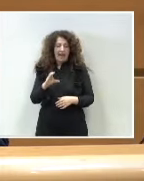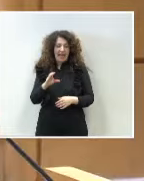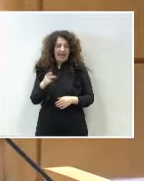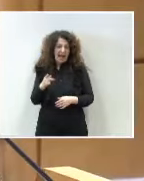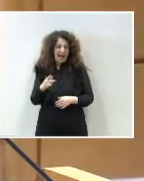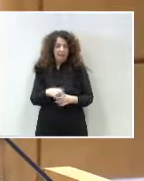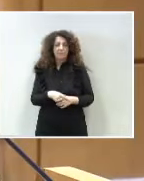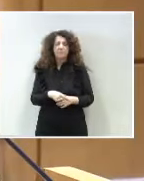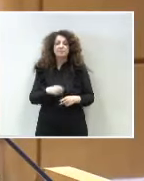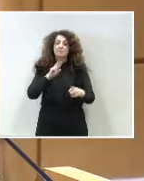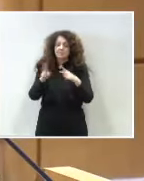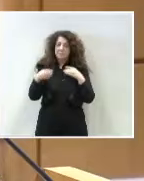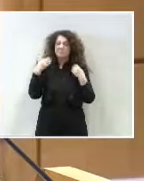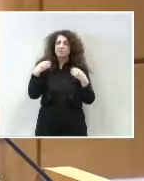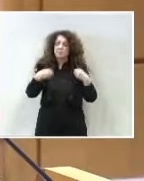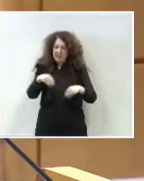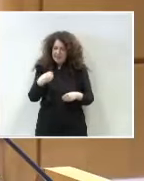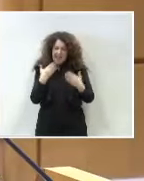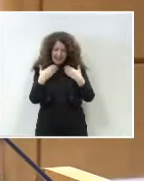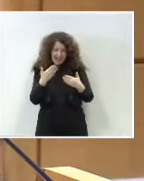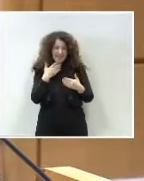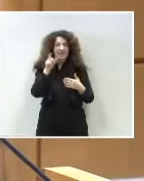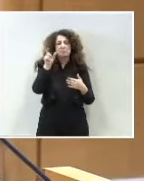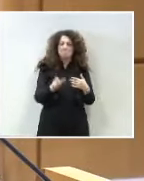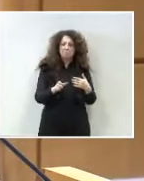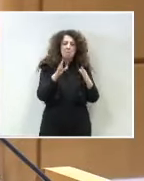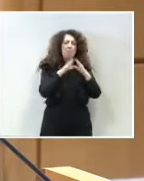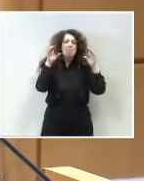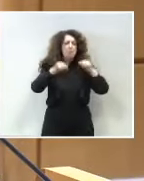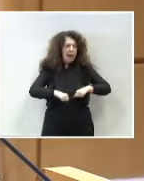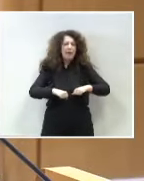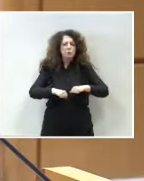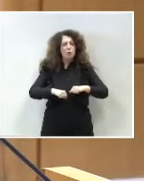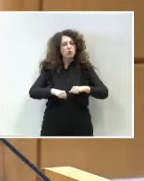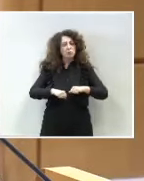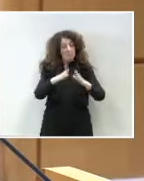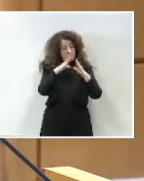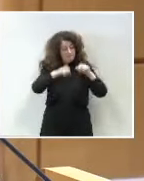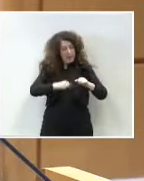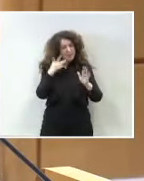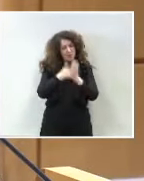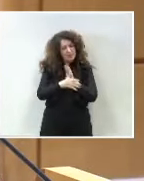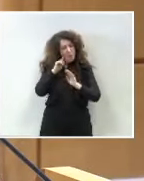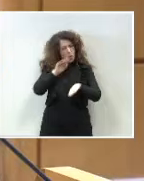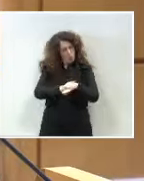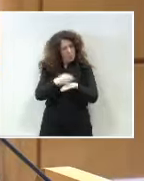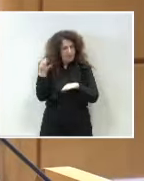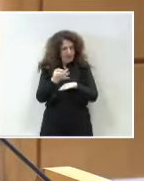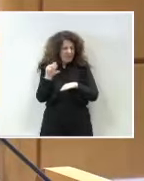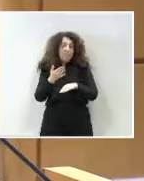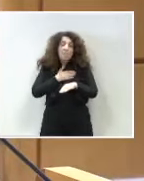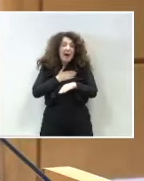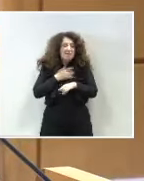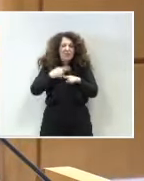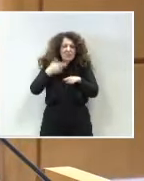Sí, gracias, presidente. Agradecemos la predisposición. Los pactos, evidentemente, están para cumplirlos. Me refería a una cuestión que es central para